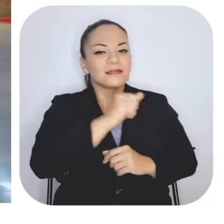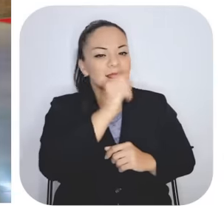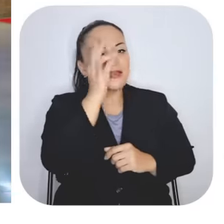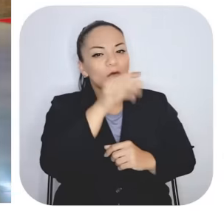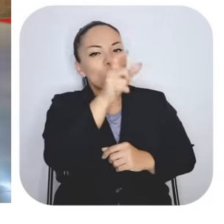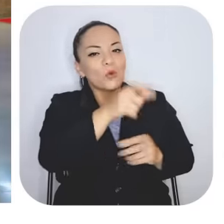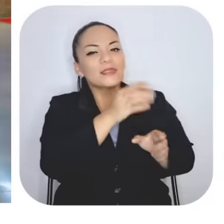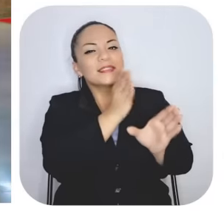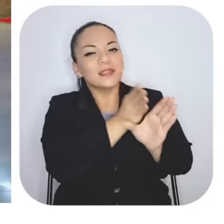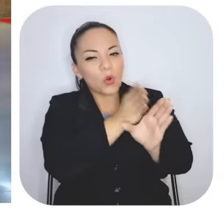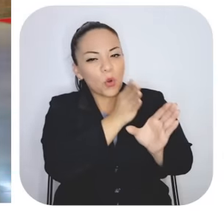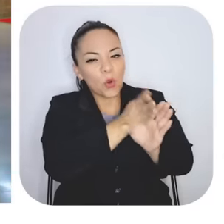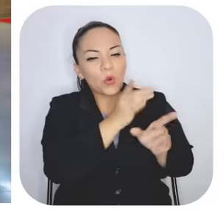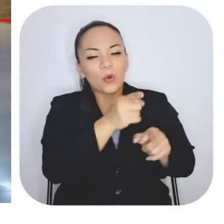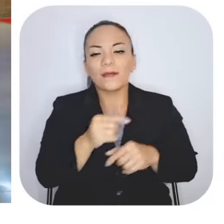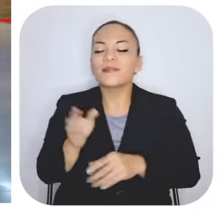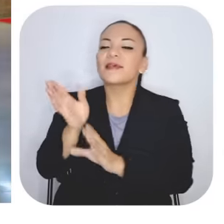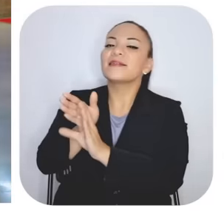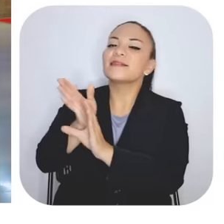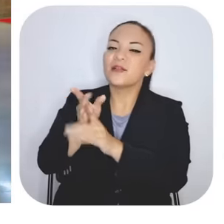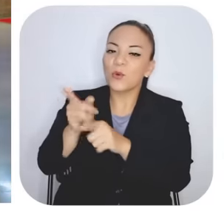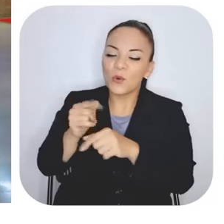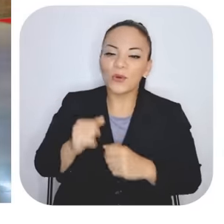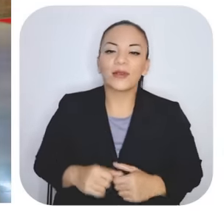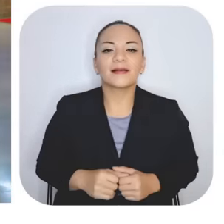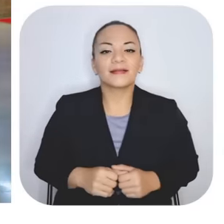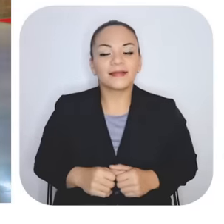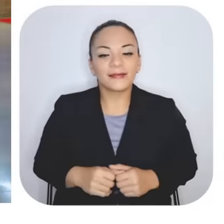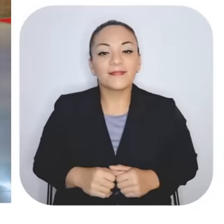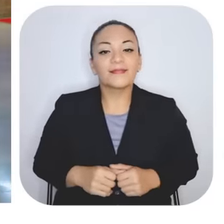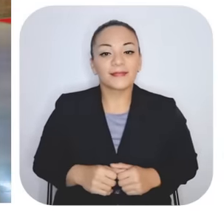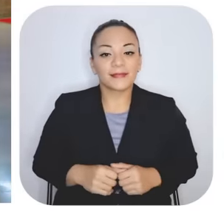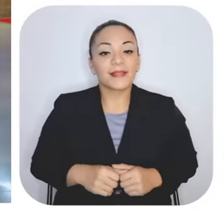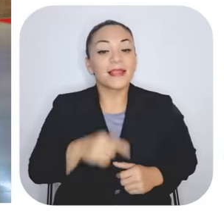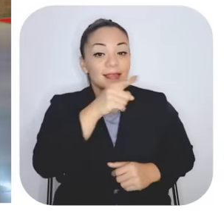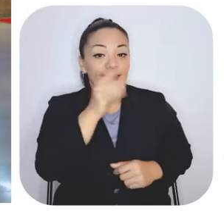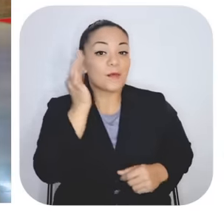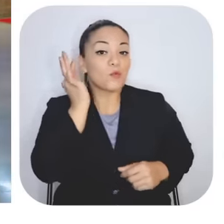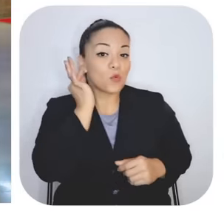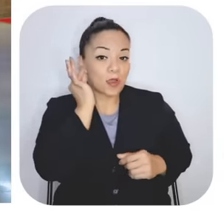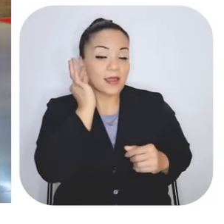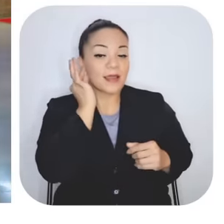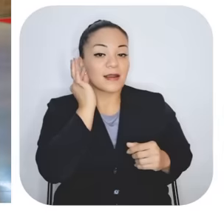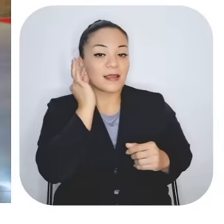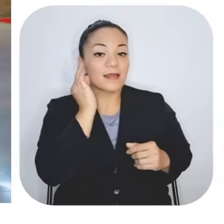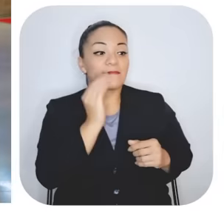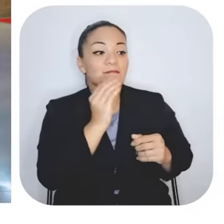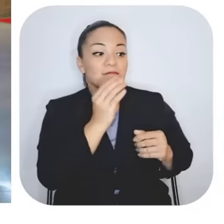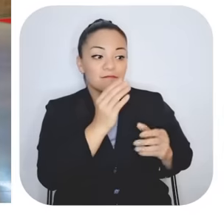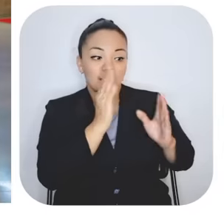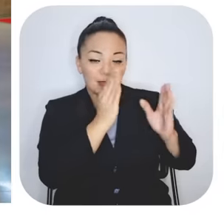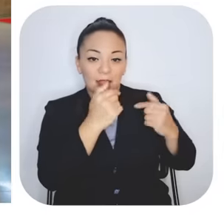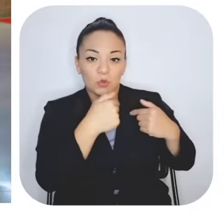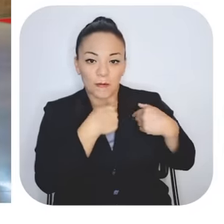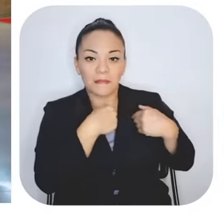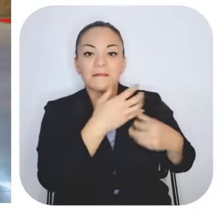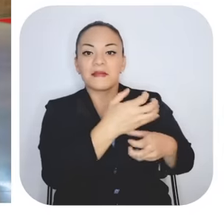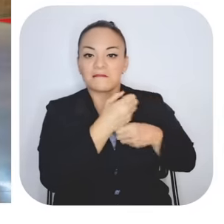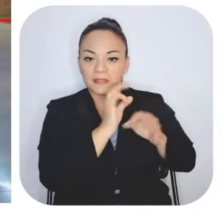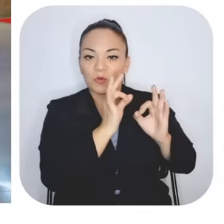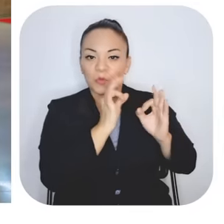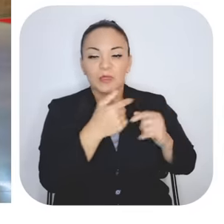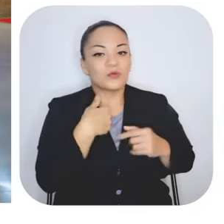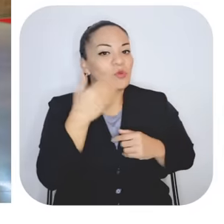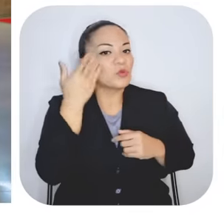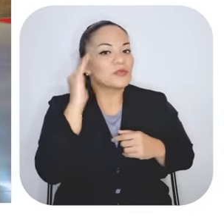que era psicóloga, no me acuerdo. O psicóloga. Psicóloga. Y ella me atendió y me recibió bien, sinceramente. No sé qué fue